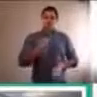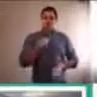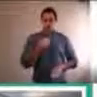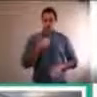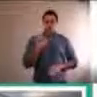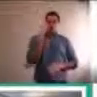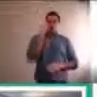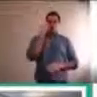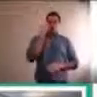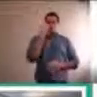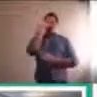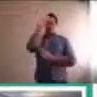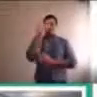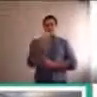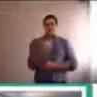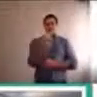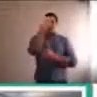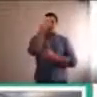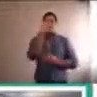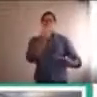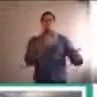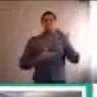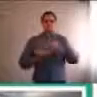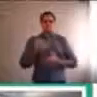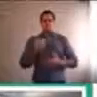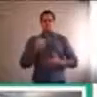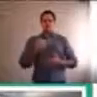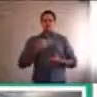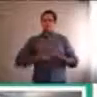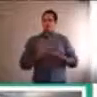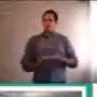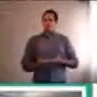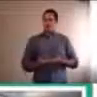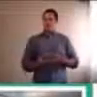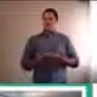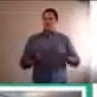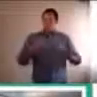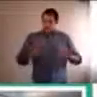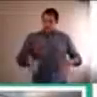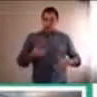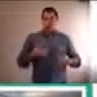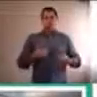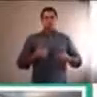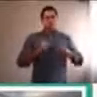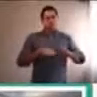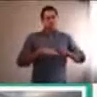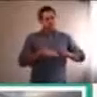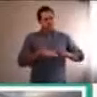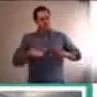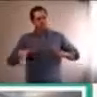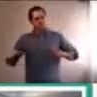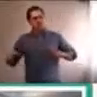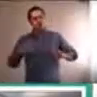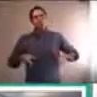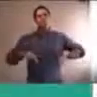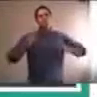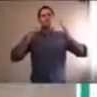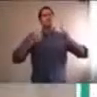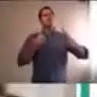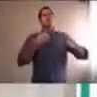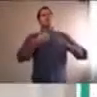ver cómo estamos, es lo que nos va a permitir después, un encuentro con el otro, mucho más agradable.